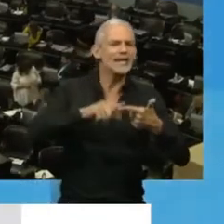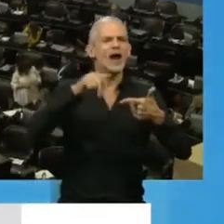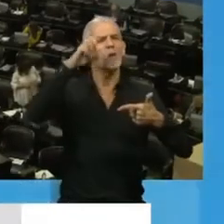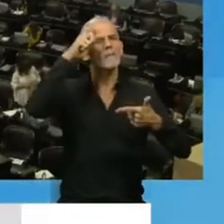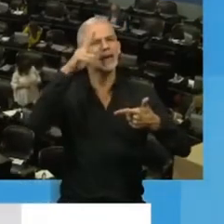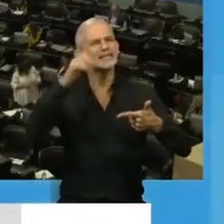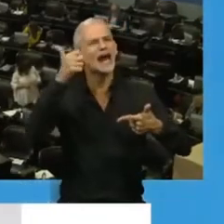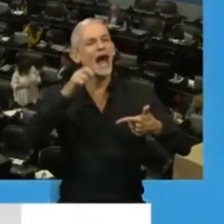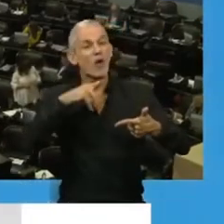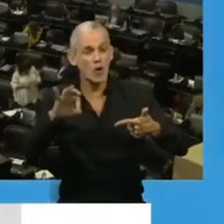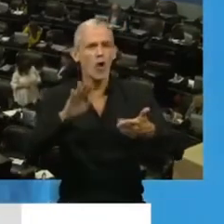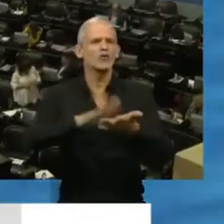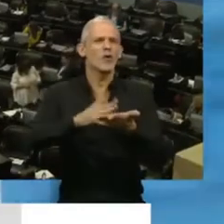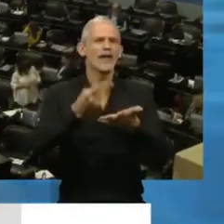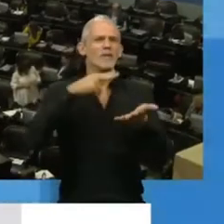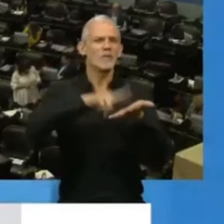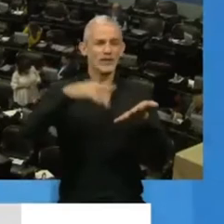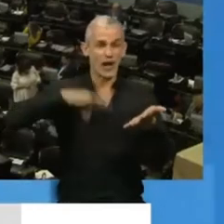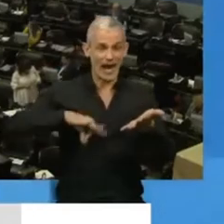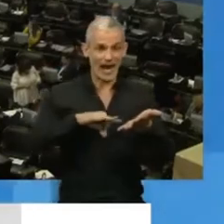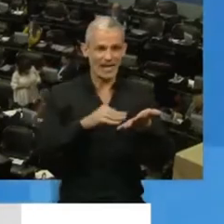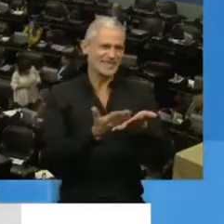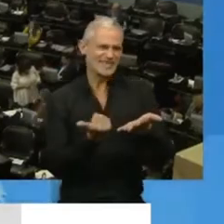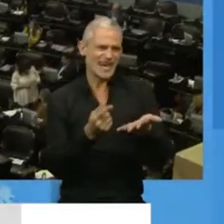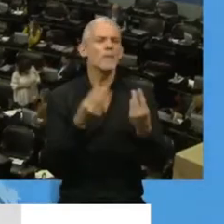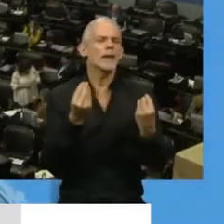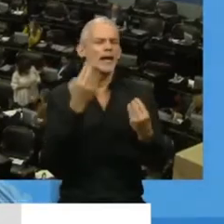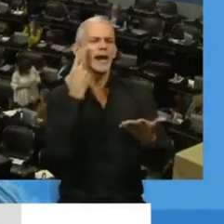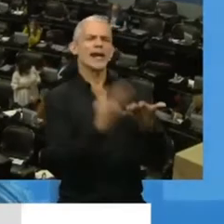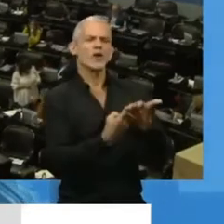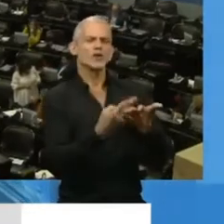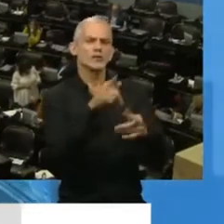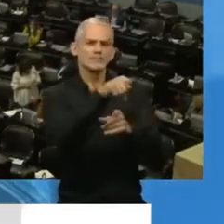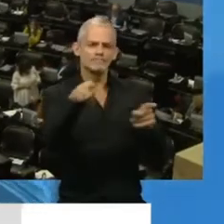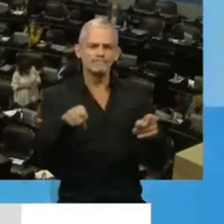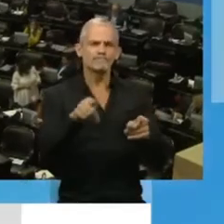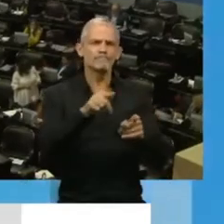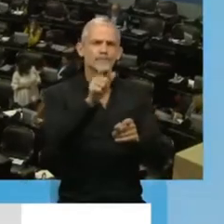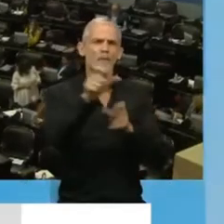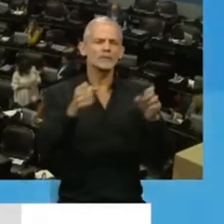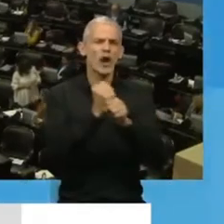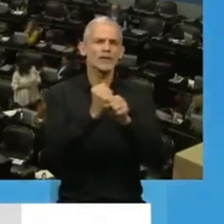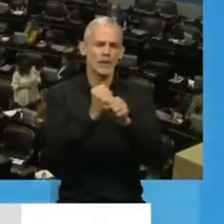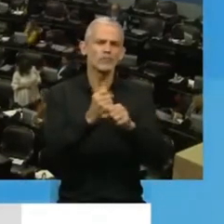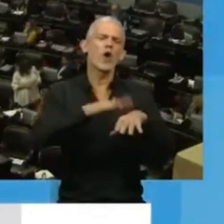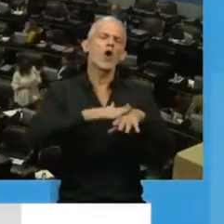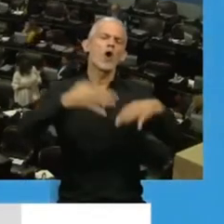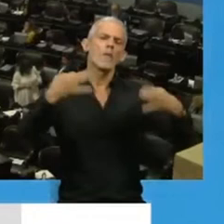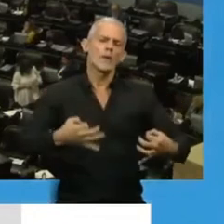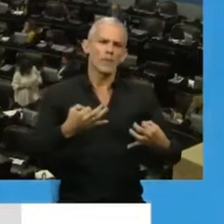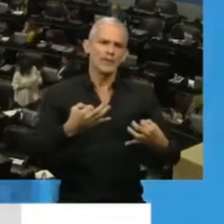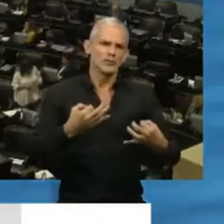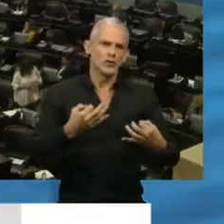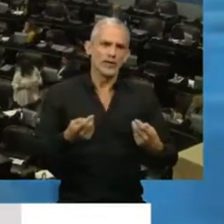Araujo, sobre el impuesto a las ganancias con el objetivo de reconocer a aquellos trabajadores que están altamente comprometidos y